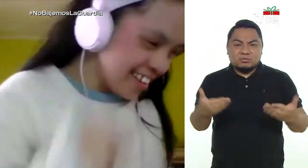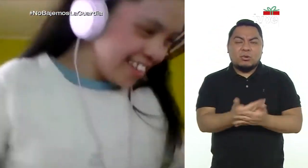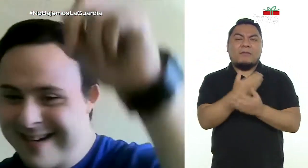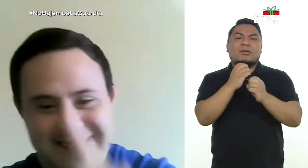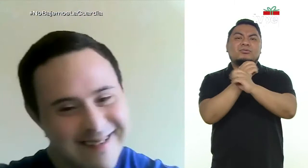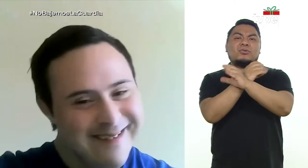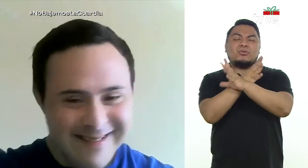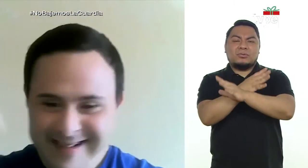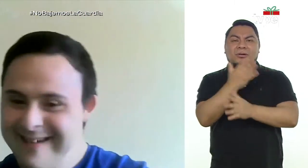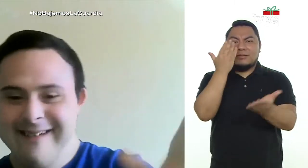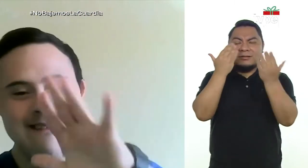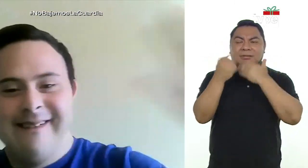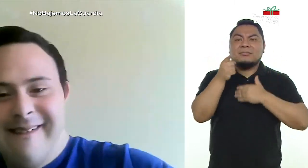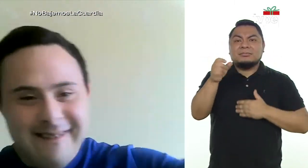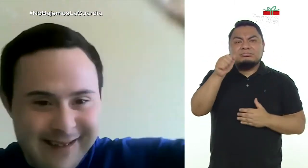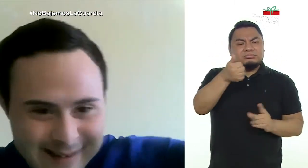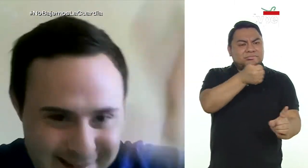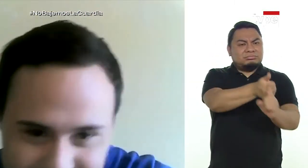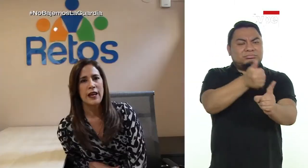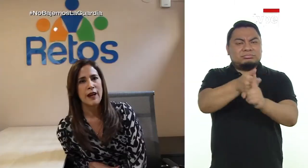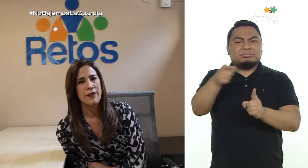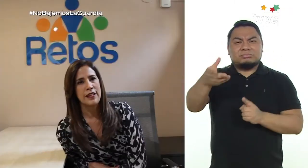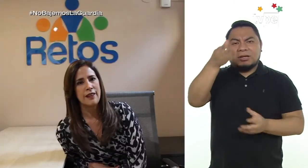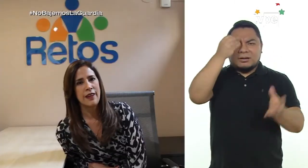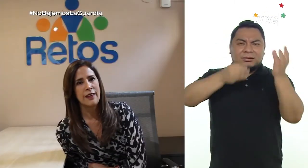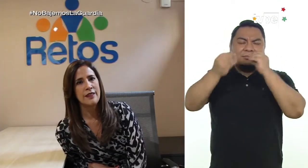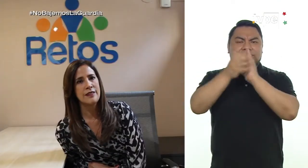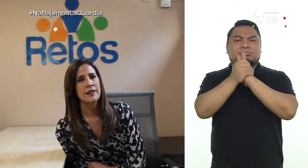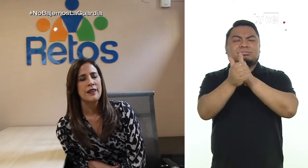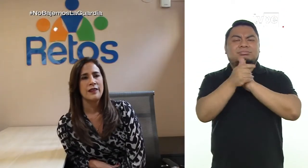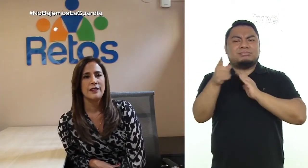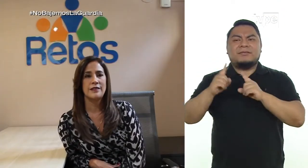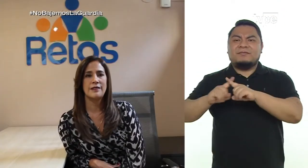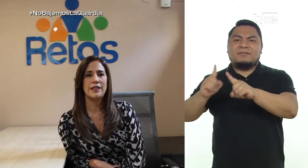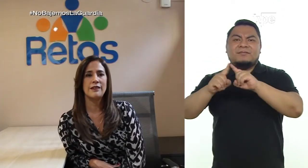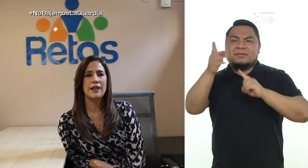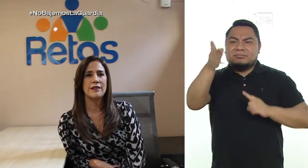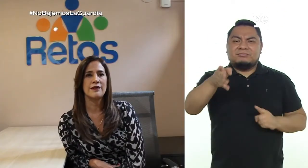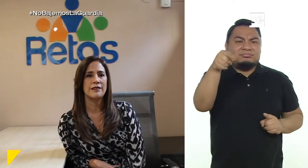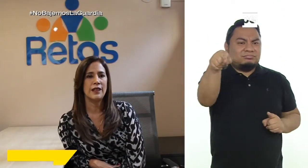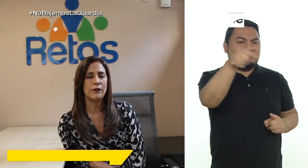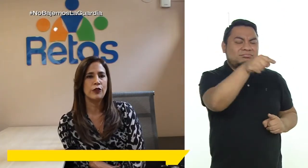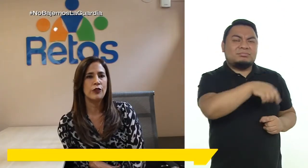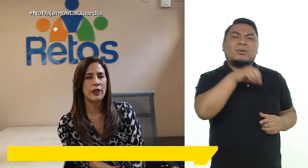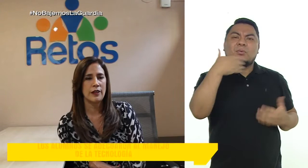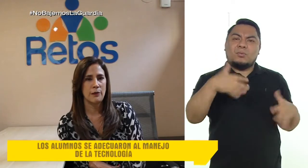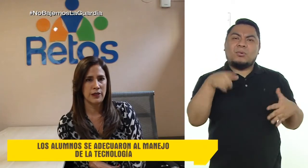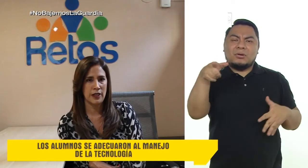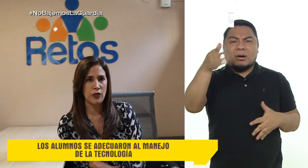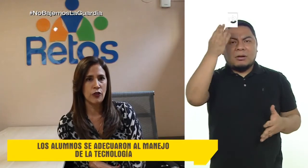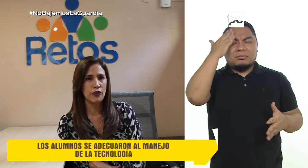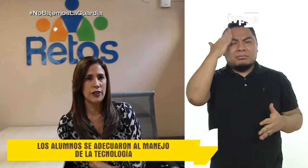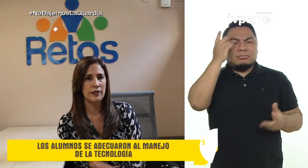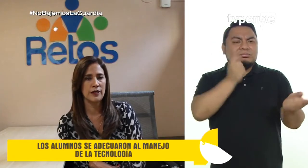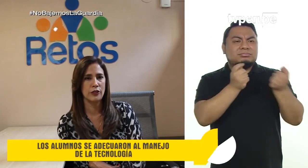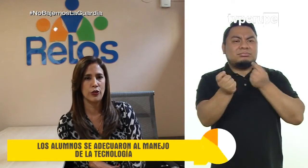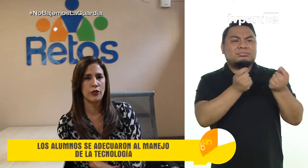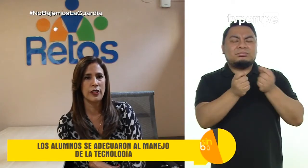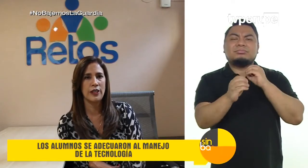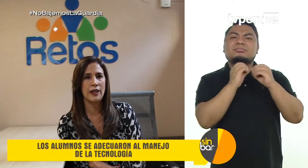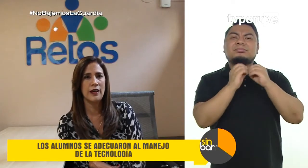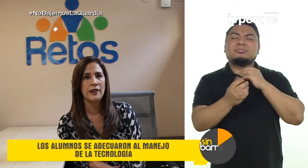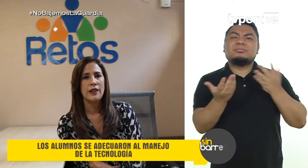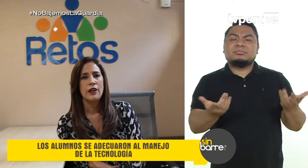este formato desarrollando habilidades distintas, tanto en el manejo de la